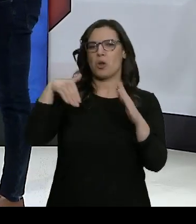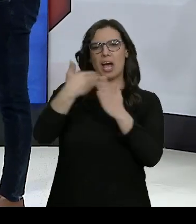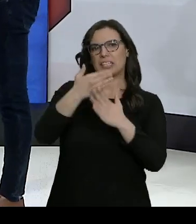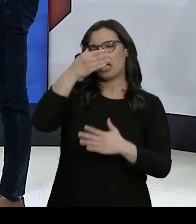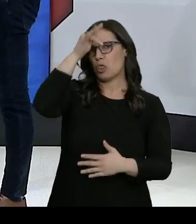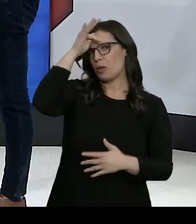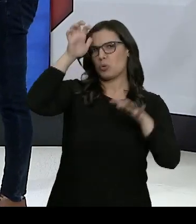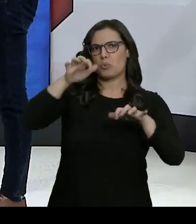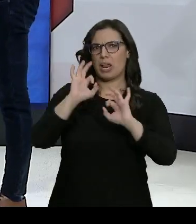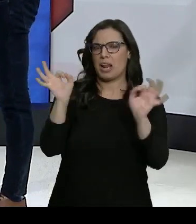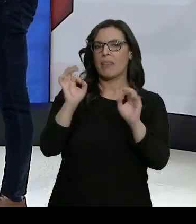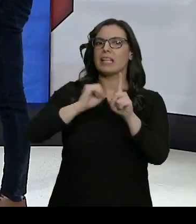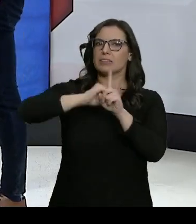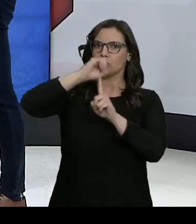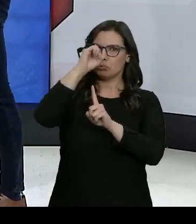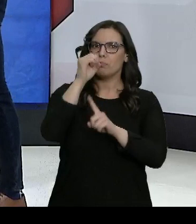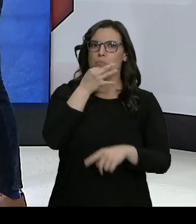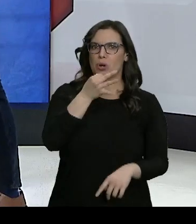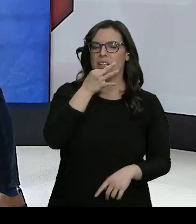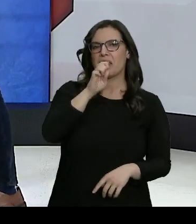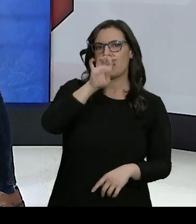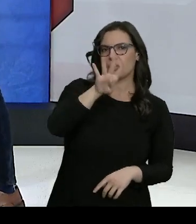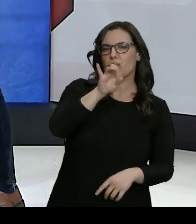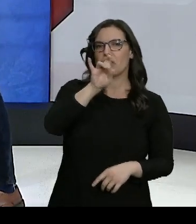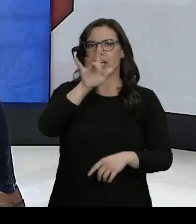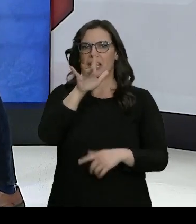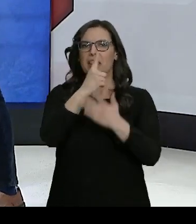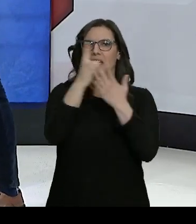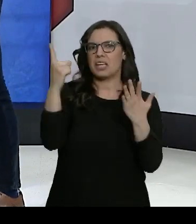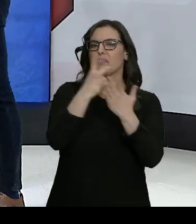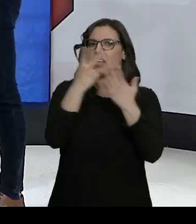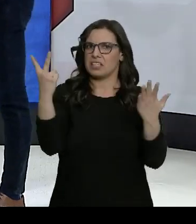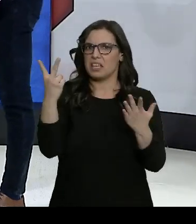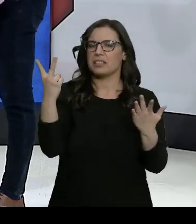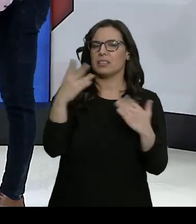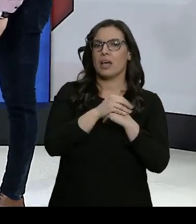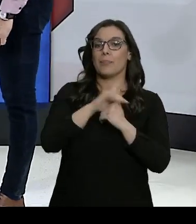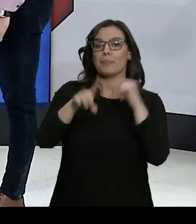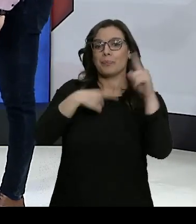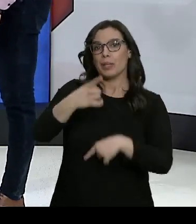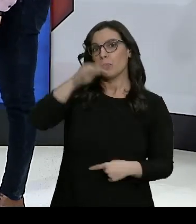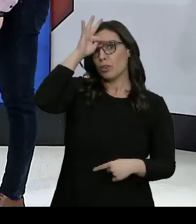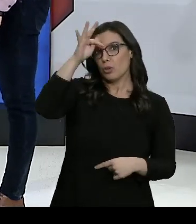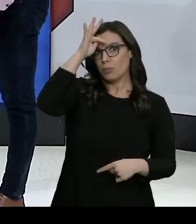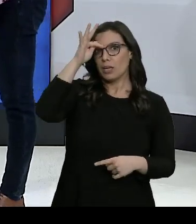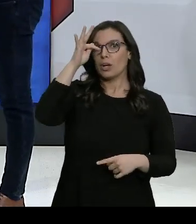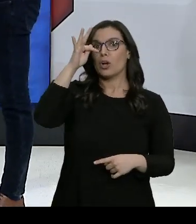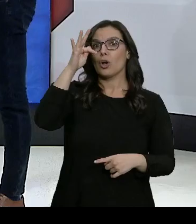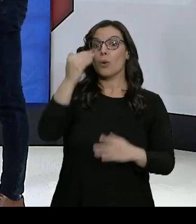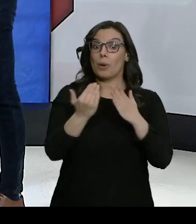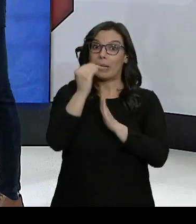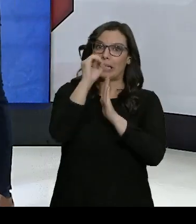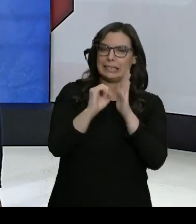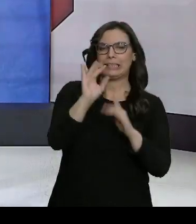precipitaciones. Temperaturas que son altas por la tarde, 14, 15, 16, incluso 17 grados. Y el domingo, sobre todo, bajarán por la mañana.